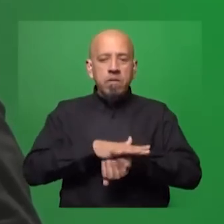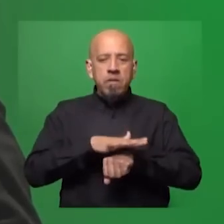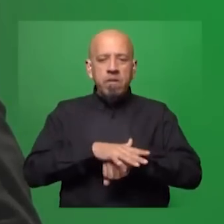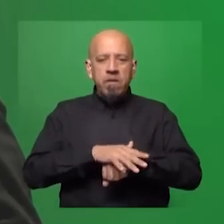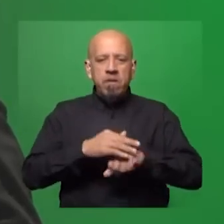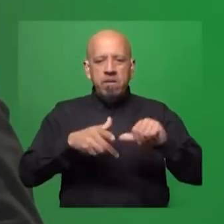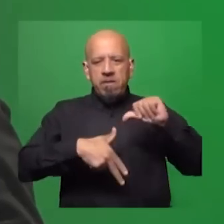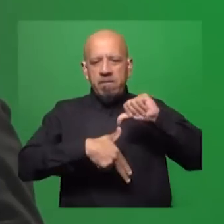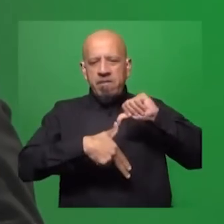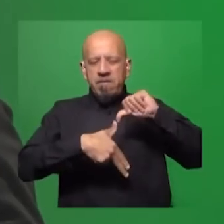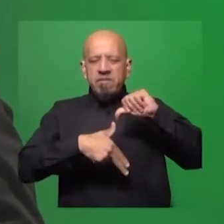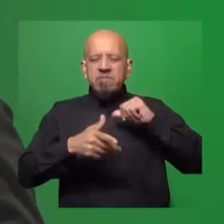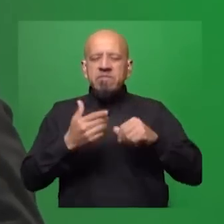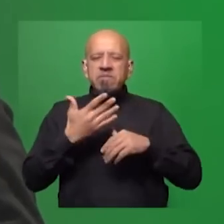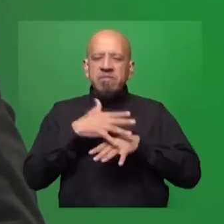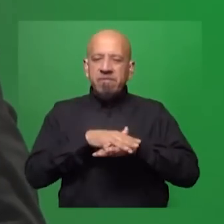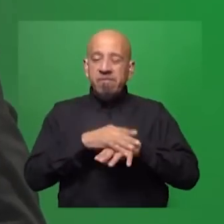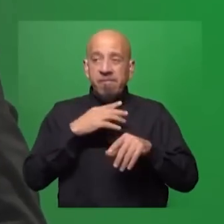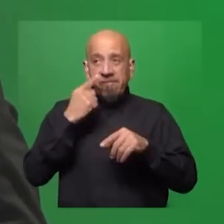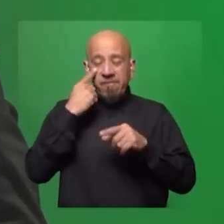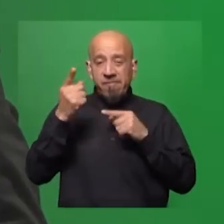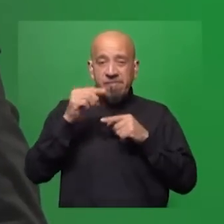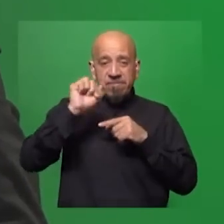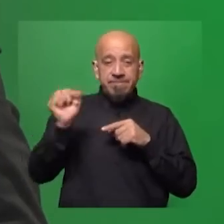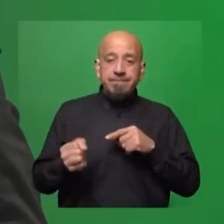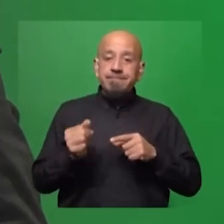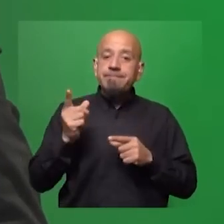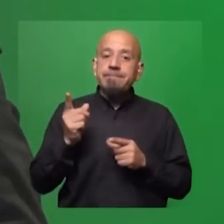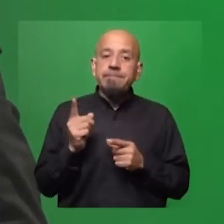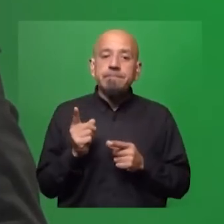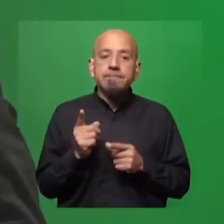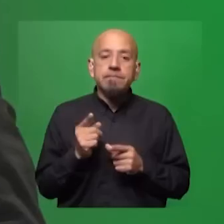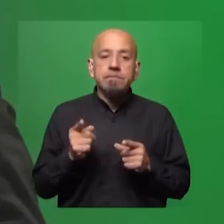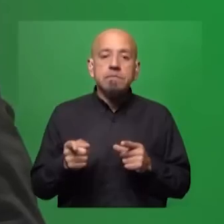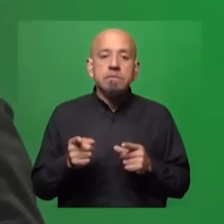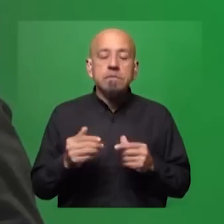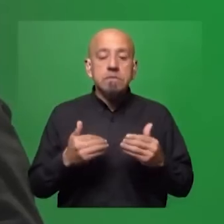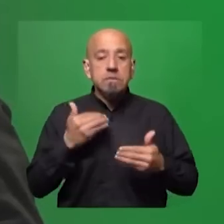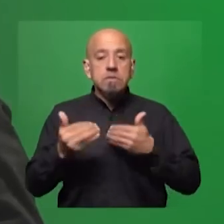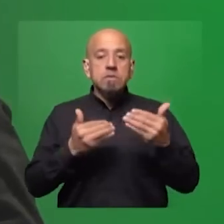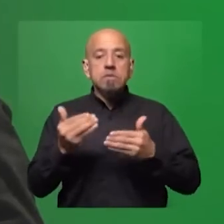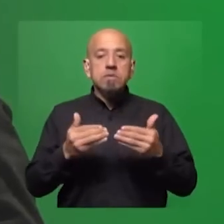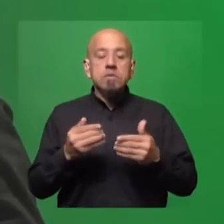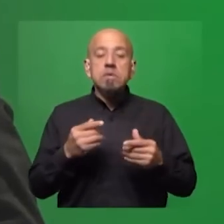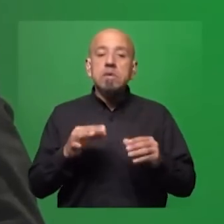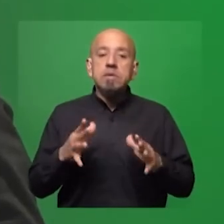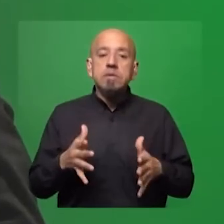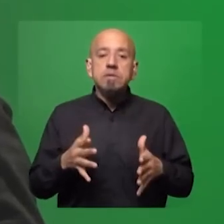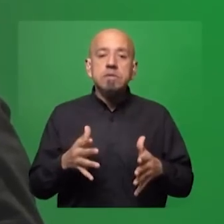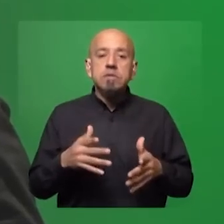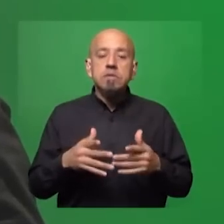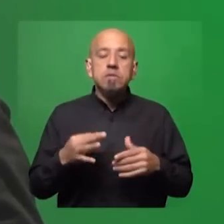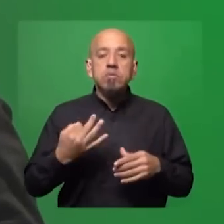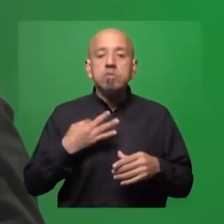méritos en materia de integración regional, mire para el lado de África. acaban de avanzar muchísimo más que nosotros en los últimos